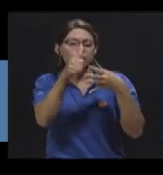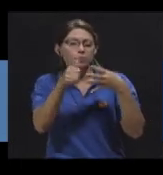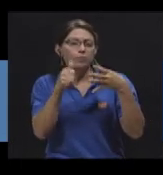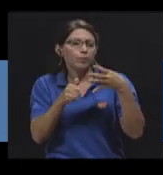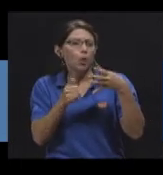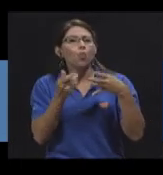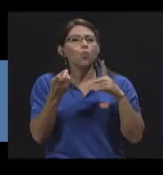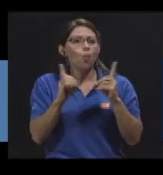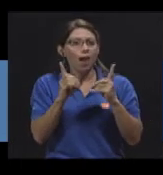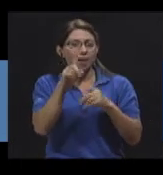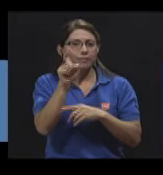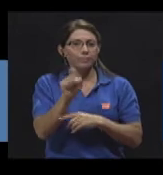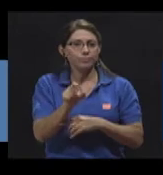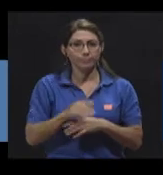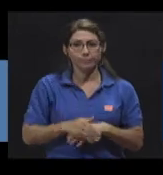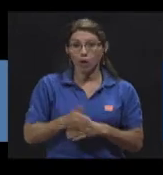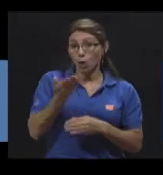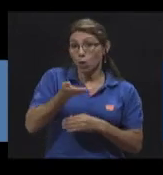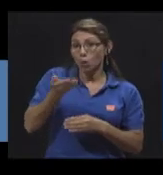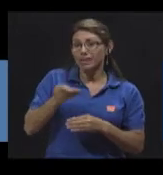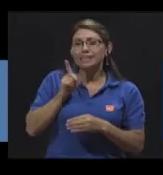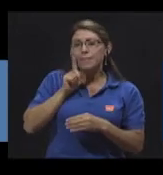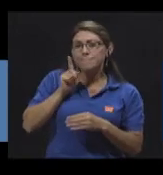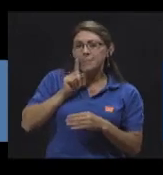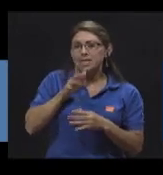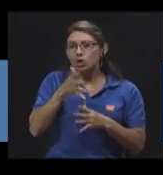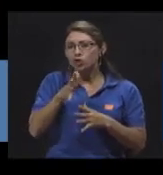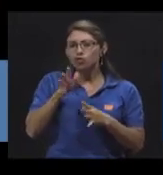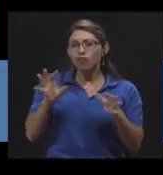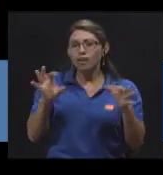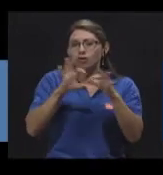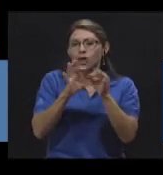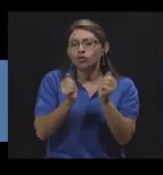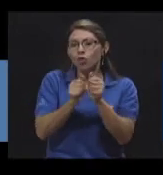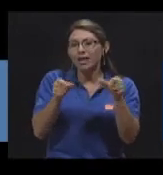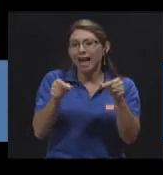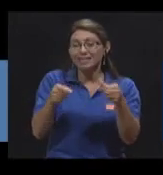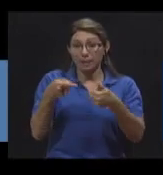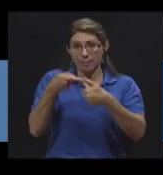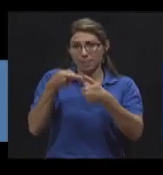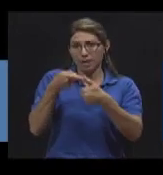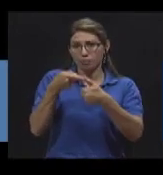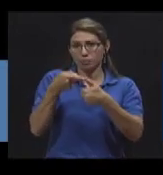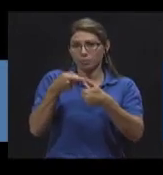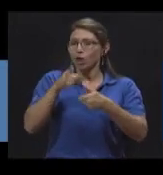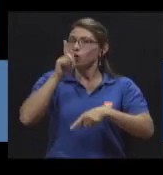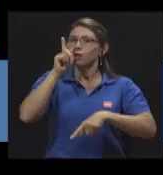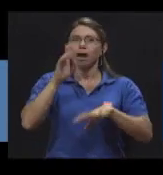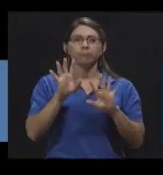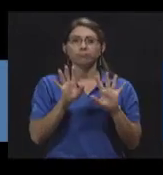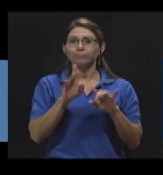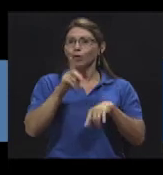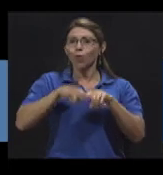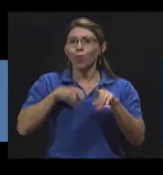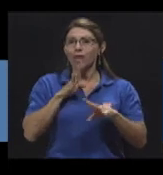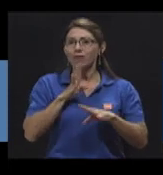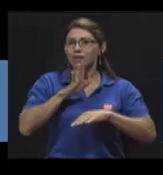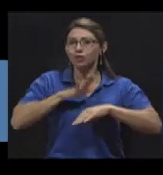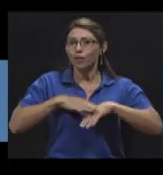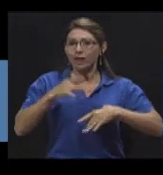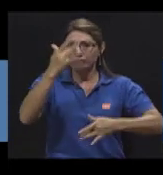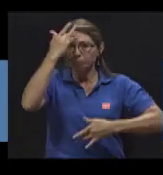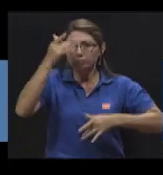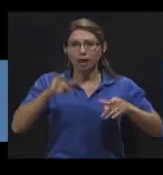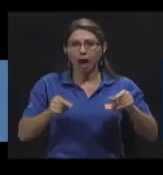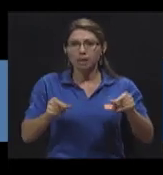Los mitos relacionados con el cáncer, el primero es que no se puede hablar del cáncer, cuando la